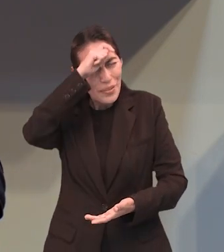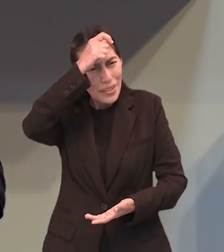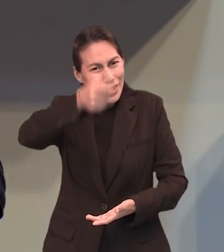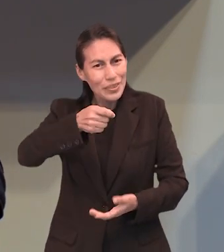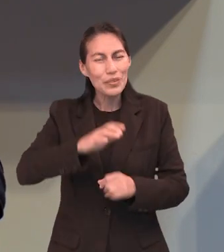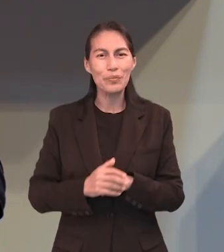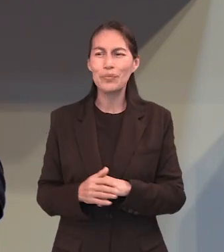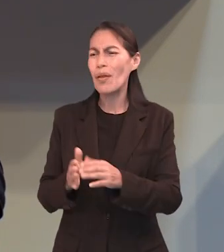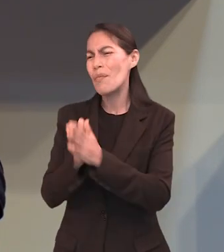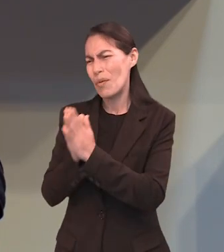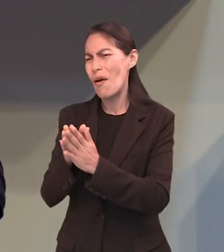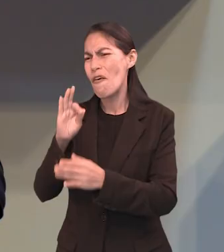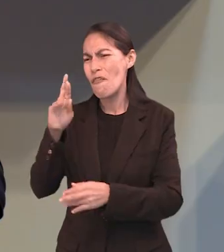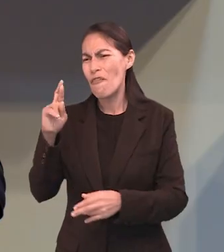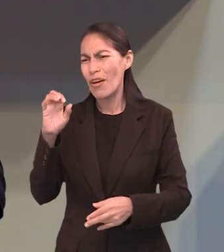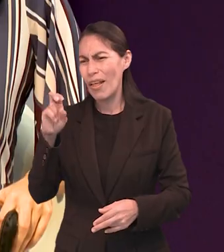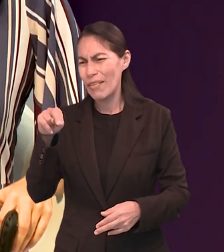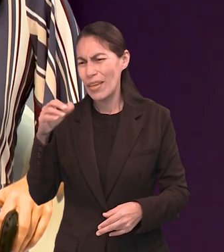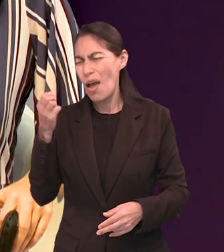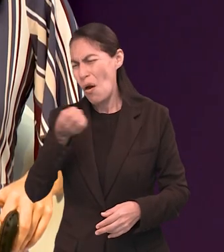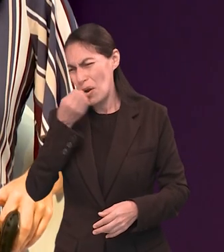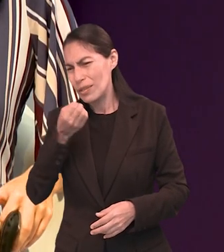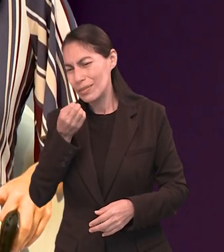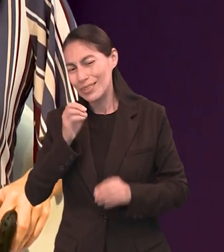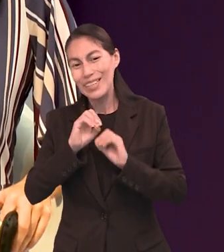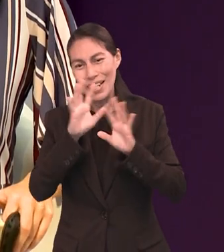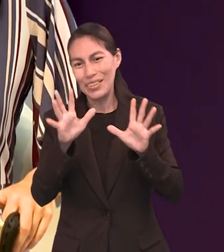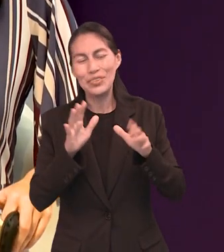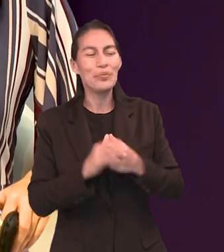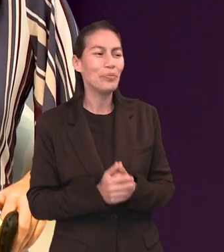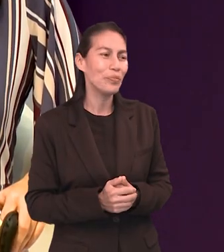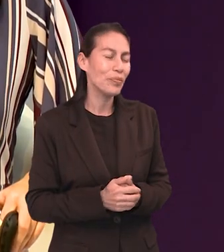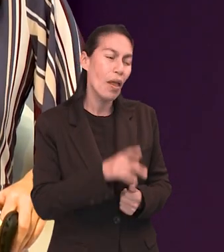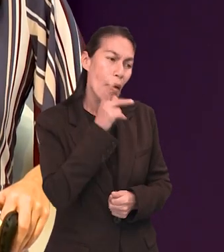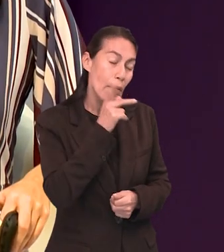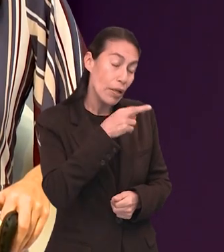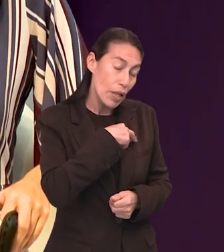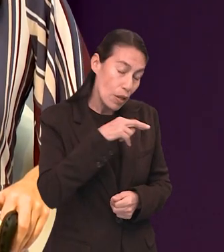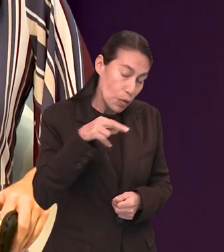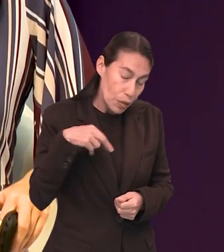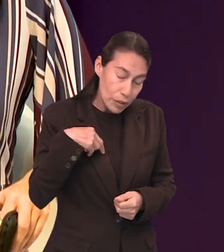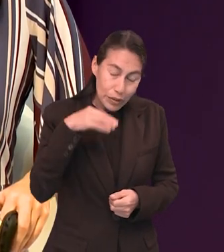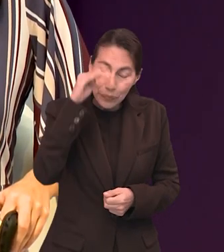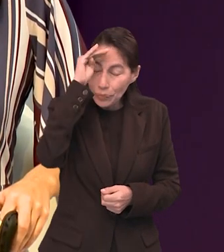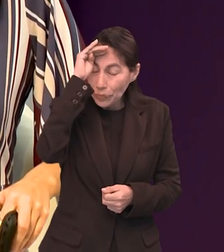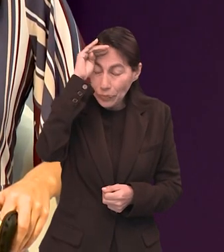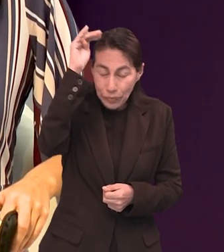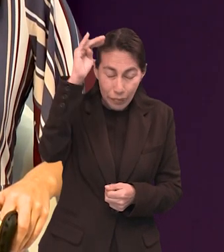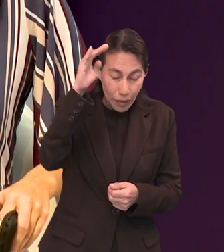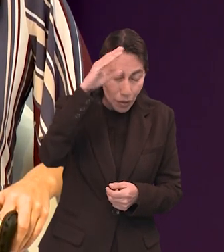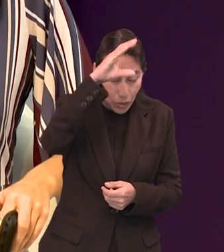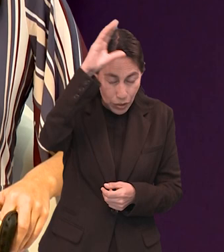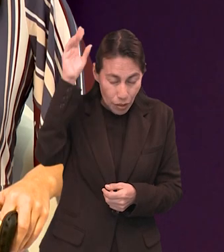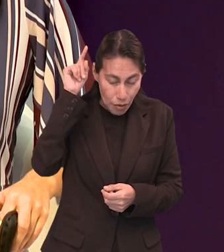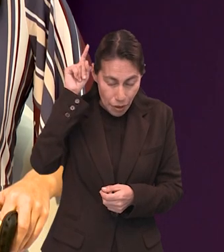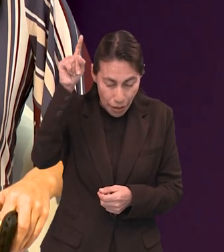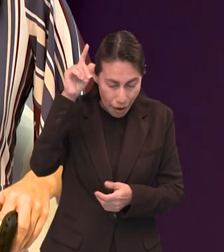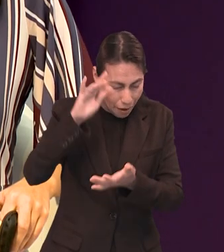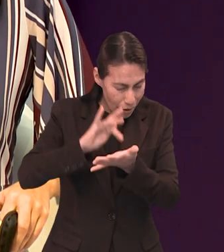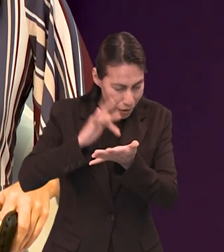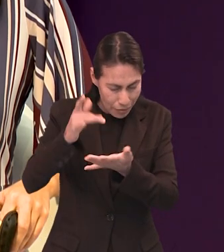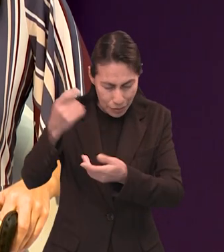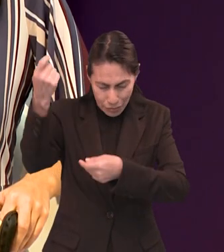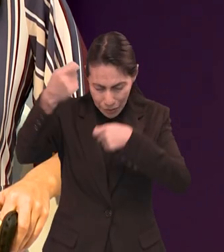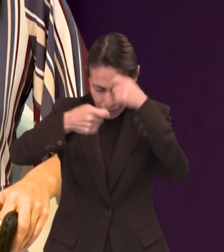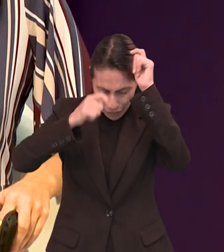diriges en oración para comenzar? Claro que sí, vamos a orar. Padre nuestro que estás en el cielo, te damos muchas gracias por todas las bendiciones